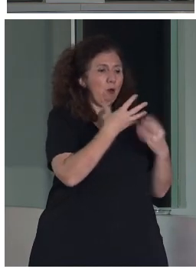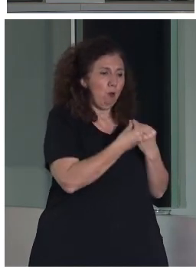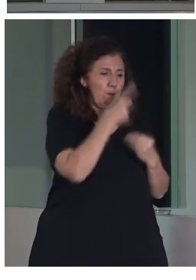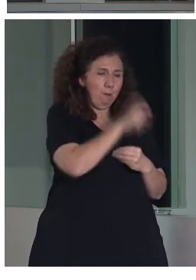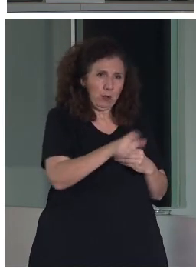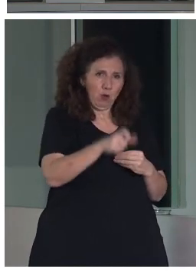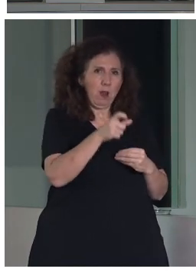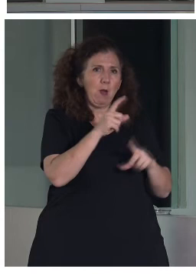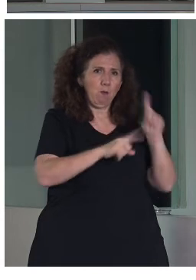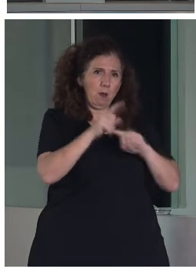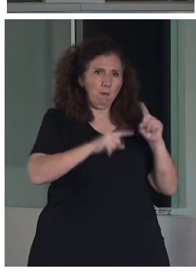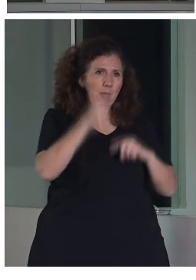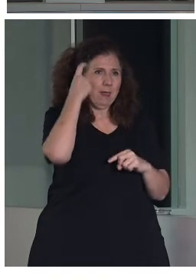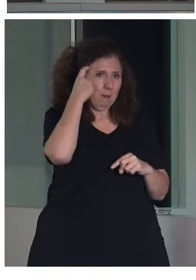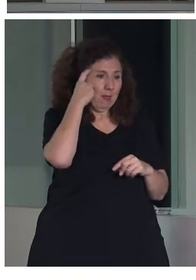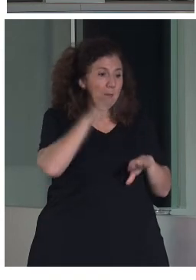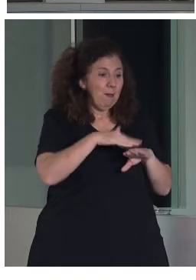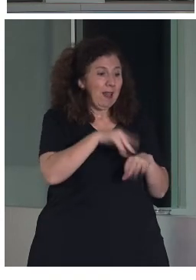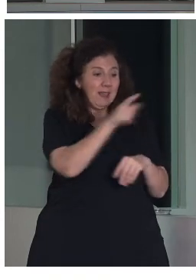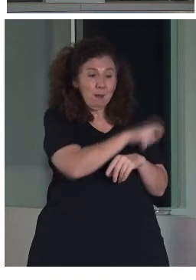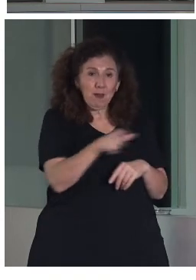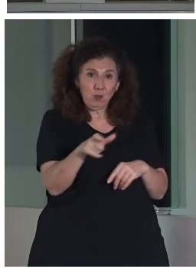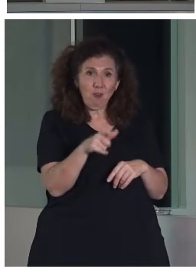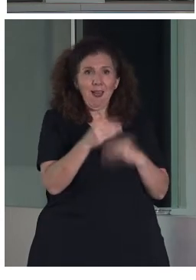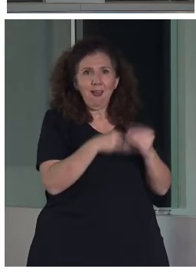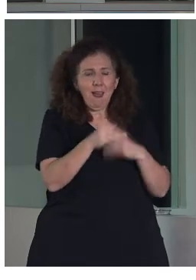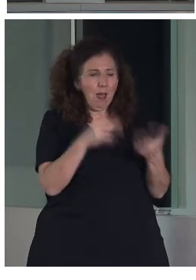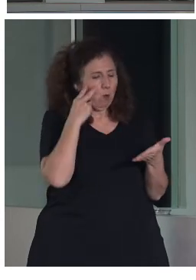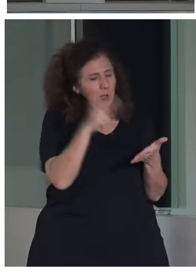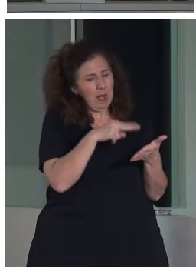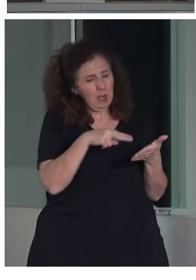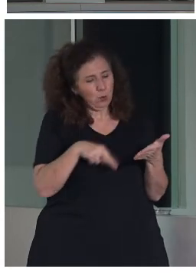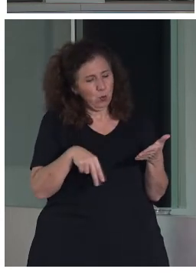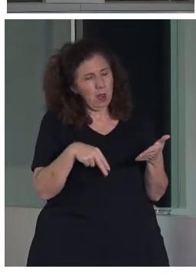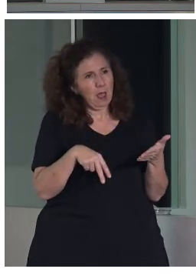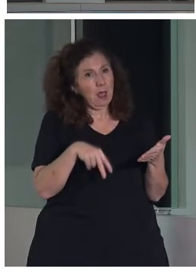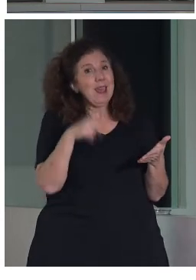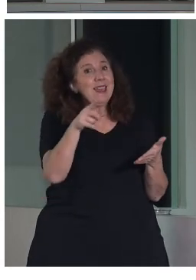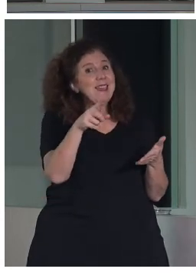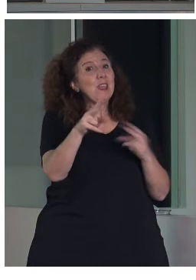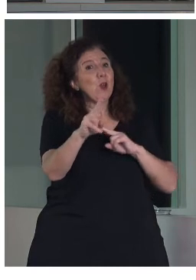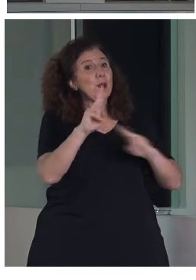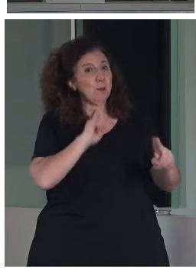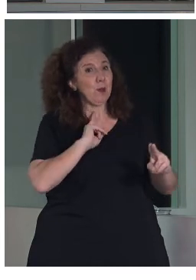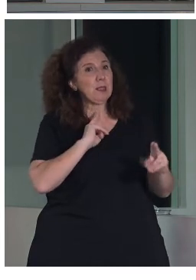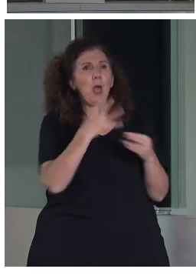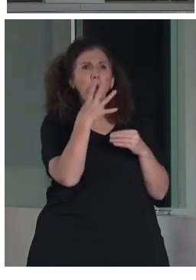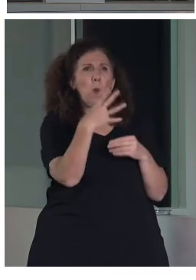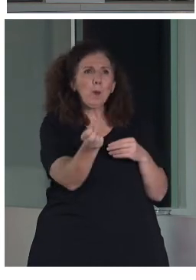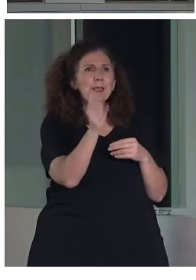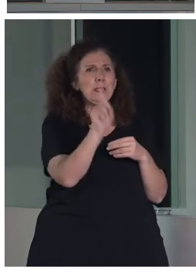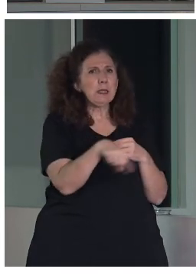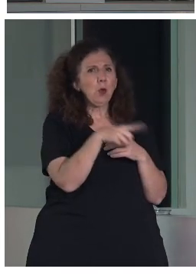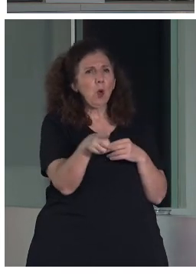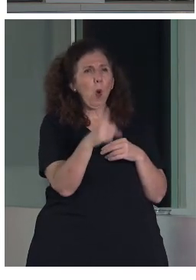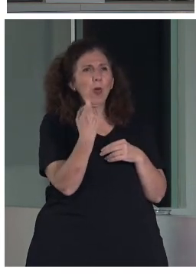intelectual, les ponemos a leer los textos para que nos vayan indicando si son efectivos, si comprenden o no comprenden, o si